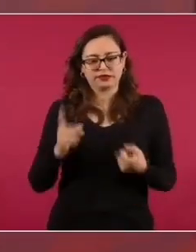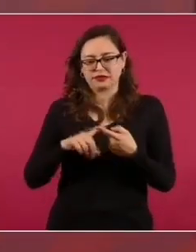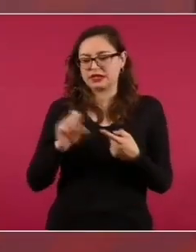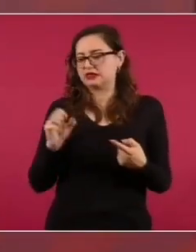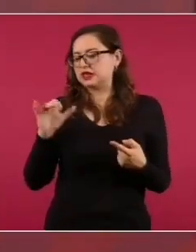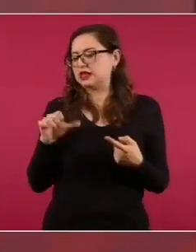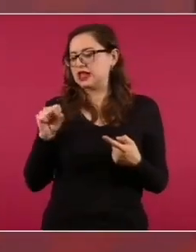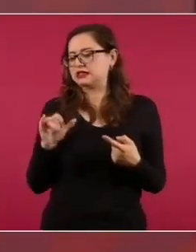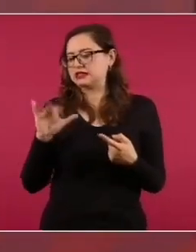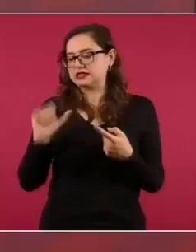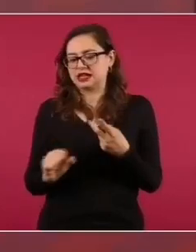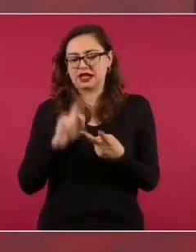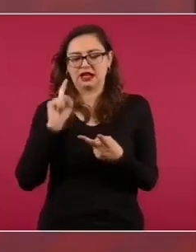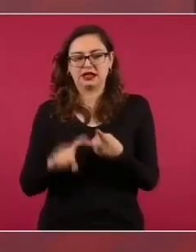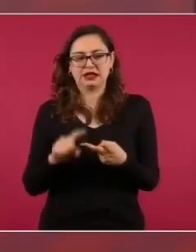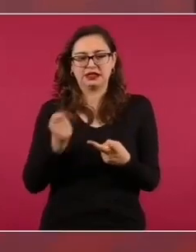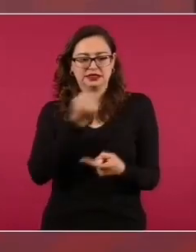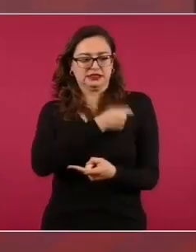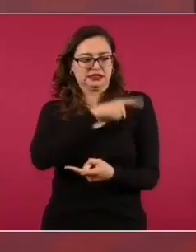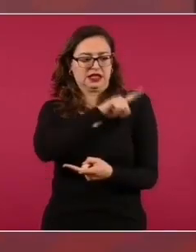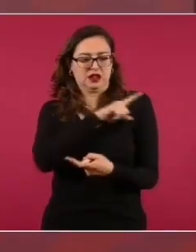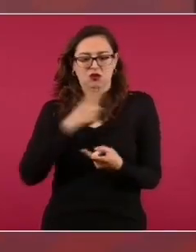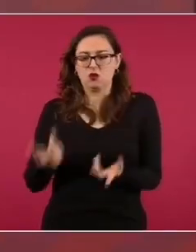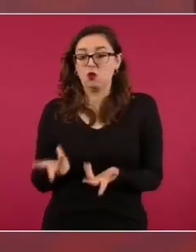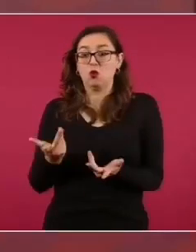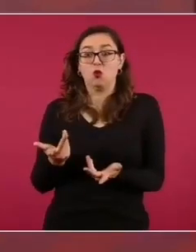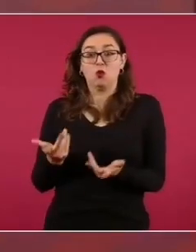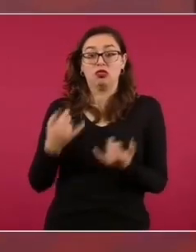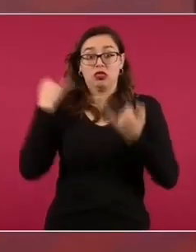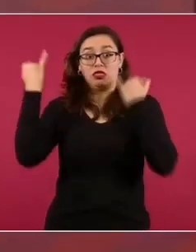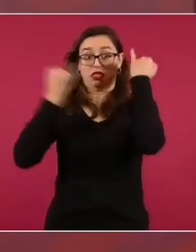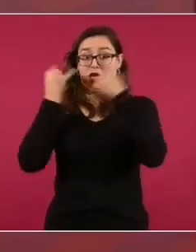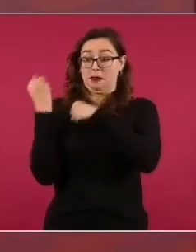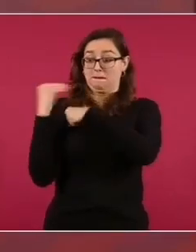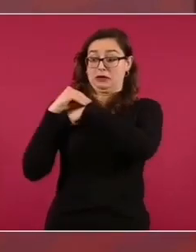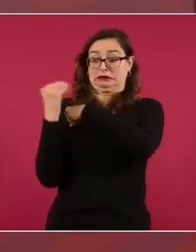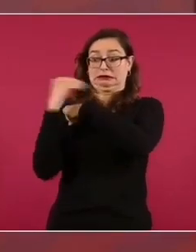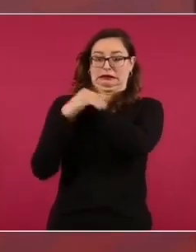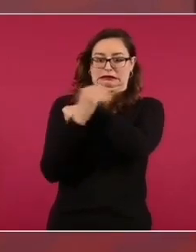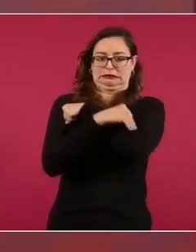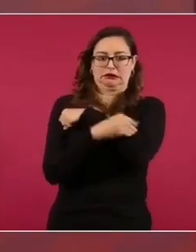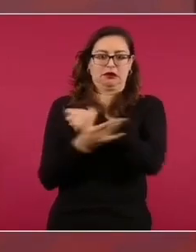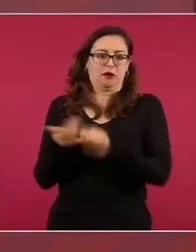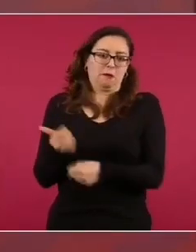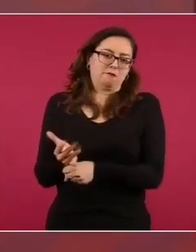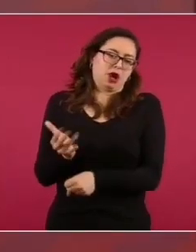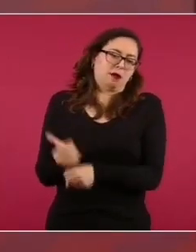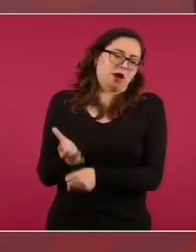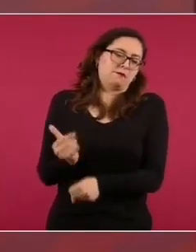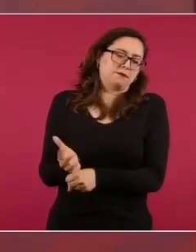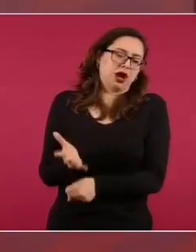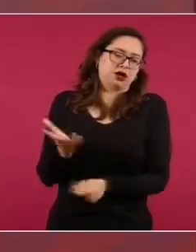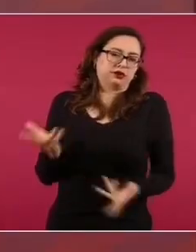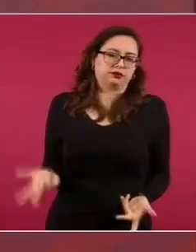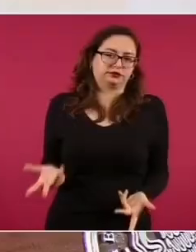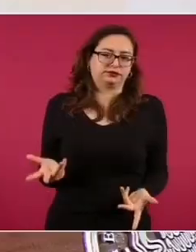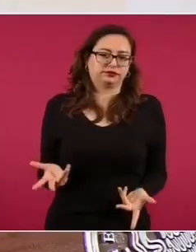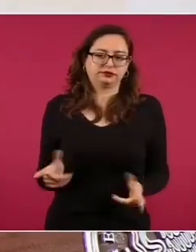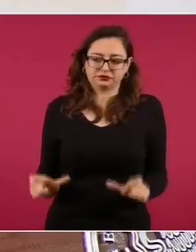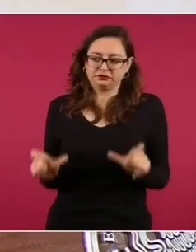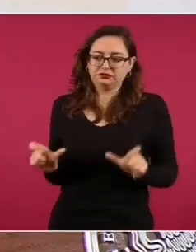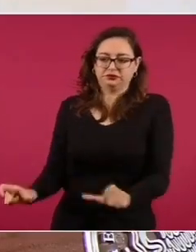sanidad, como un mecanismo para mantener aranceles